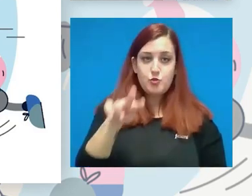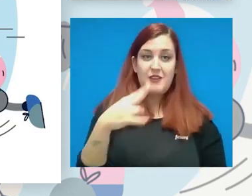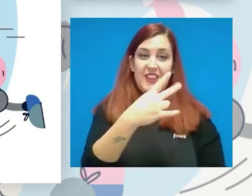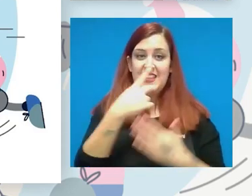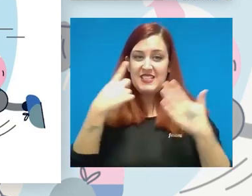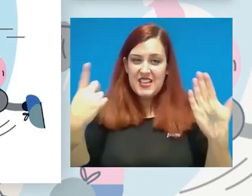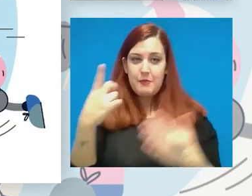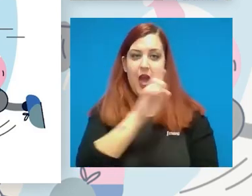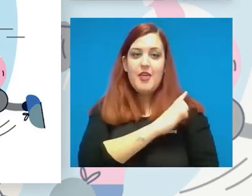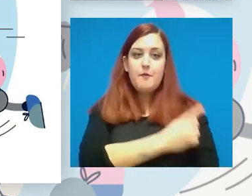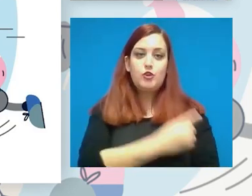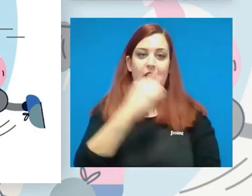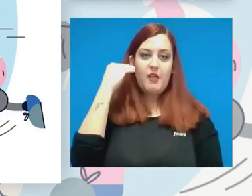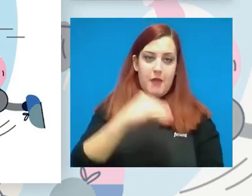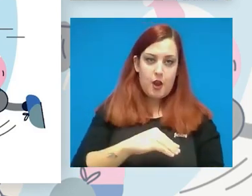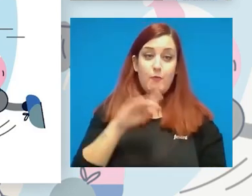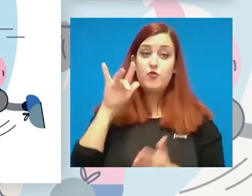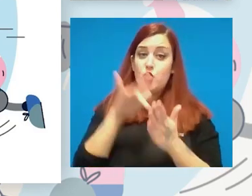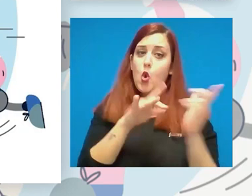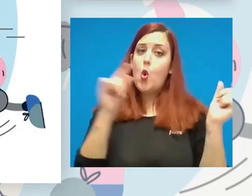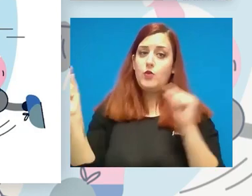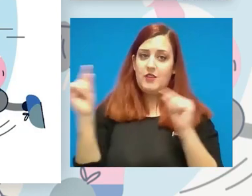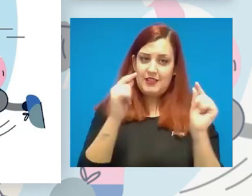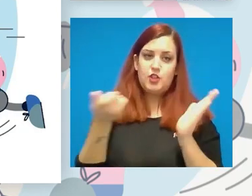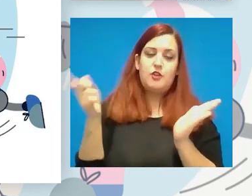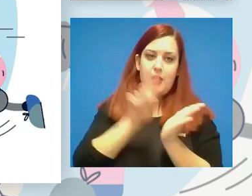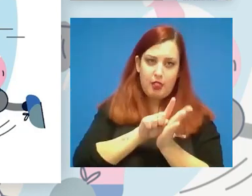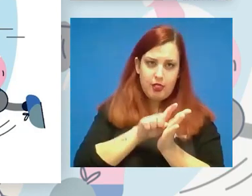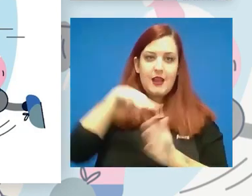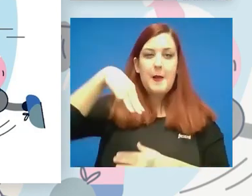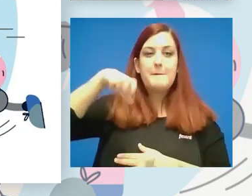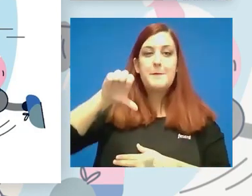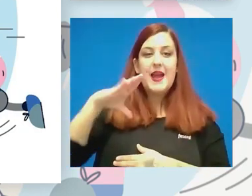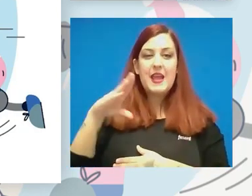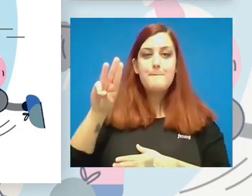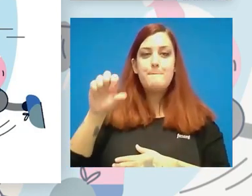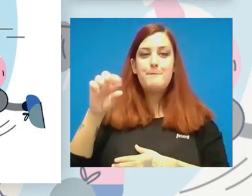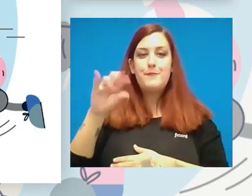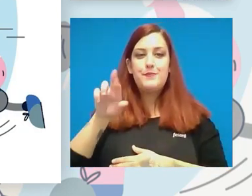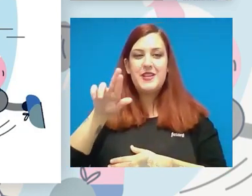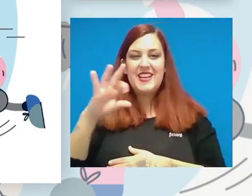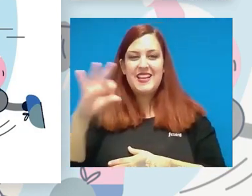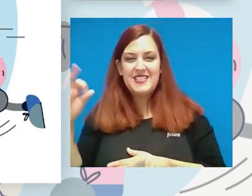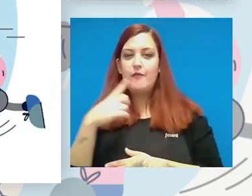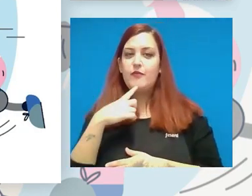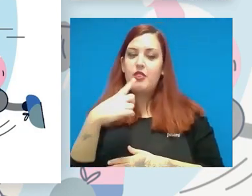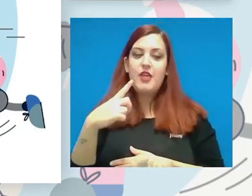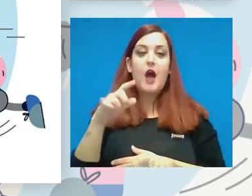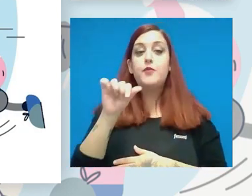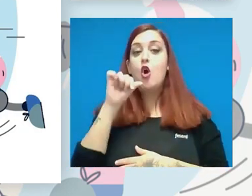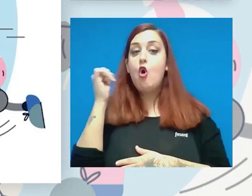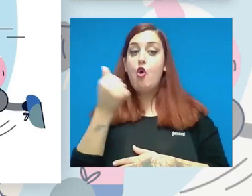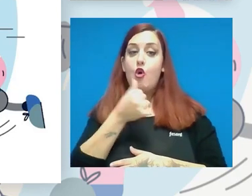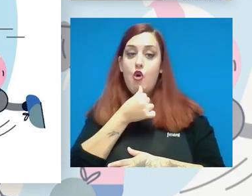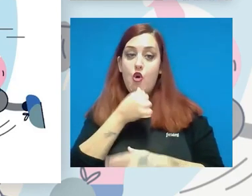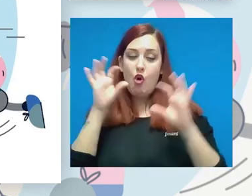Y hubo un debate otra vez en el cual estaba Matt Peters, el CEO del IPC, y decían que medida el código, un elemento de